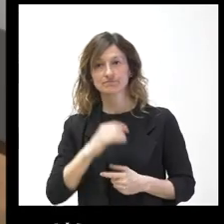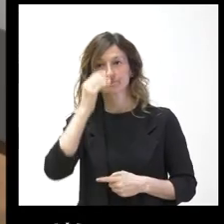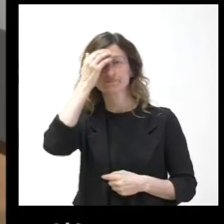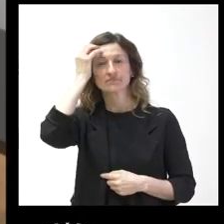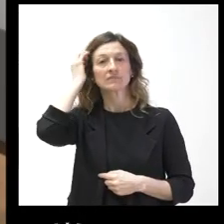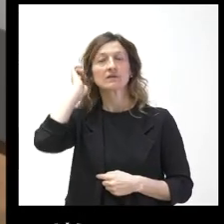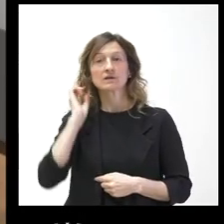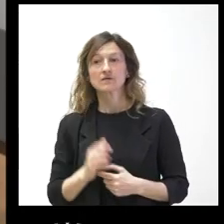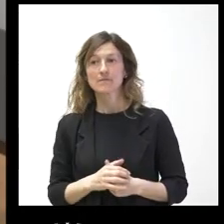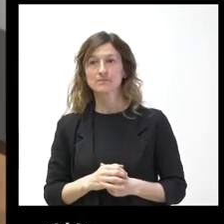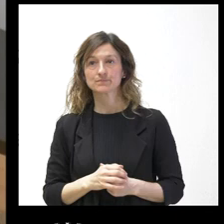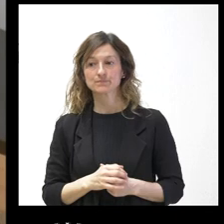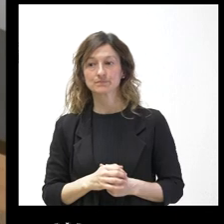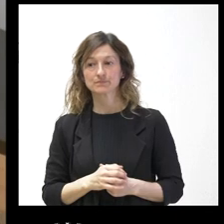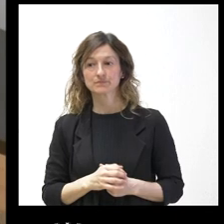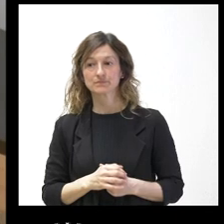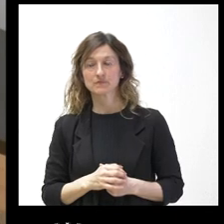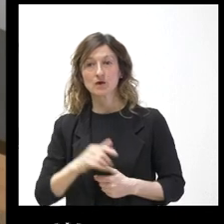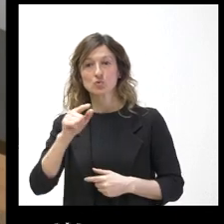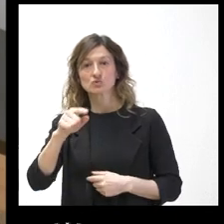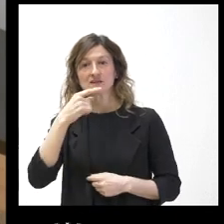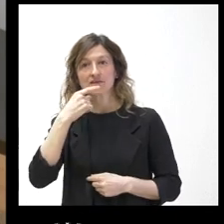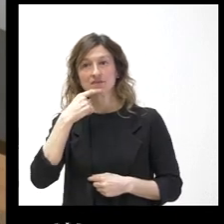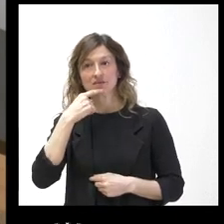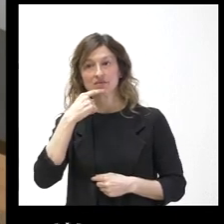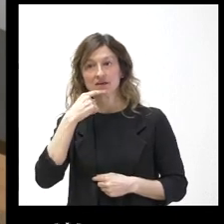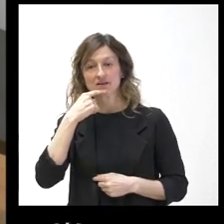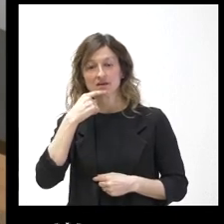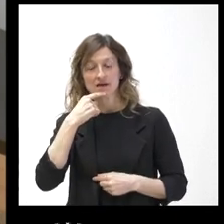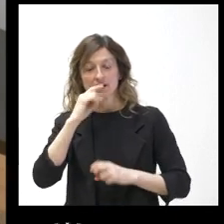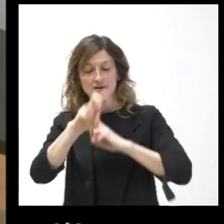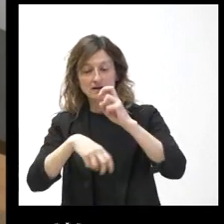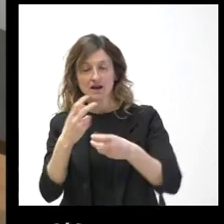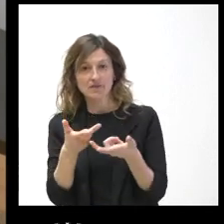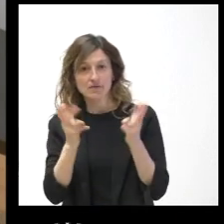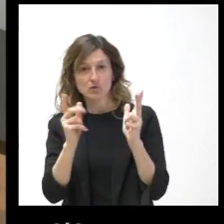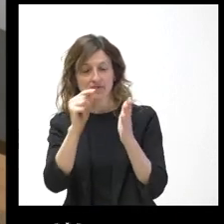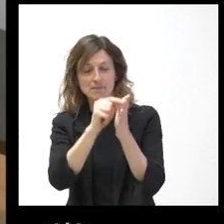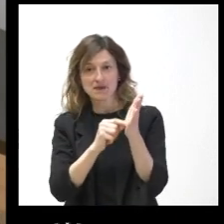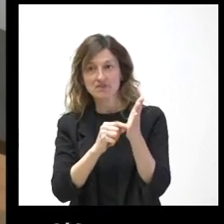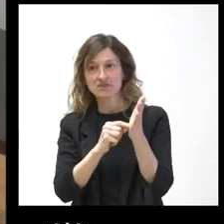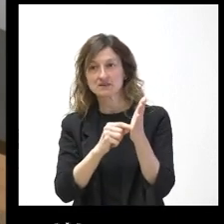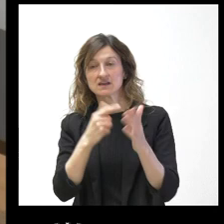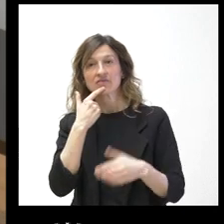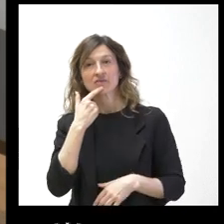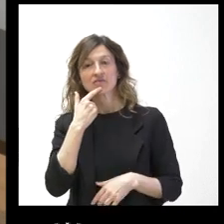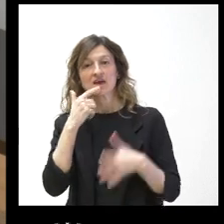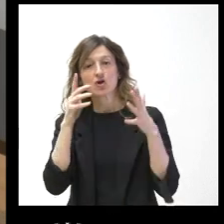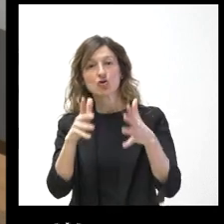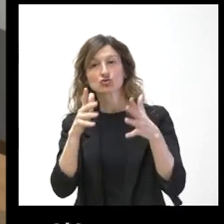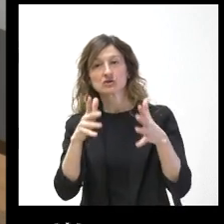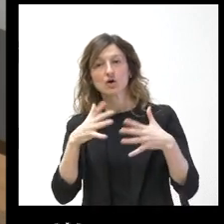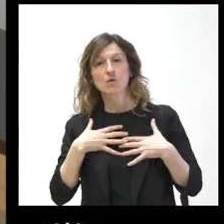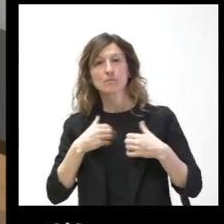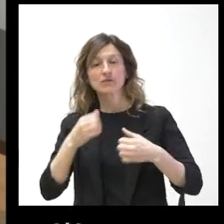enumerado una serie de medidas que en su opinión ayudarían a regenerar la democracia en España. No sé si ahí incluye la renovación urgente del Consejo General de Poder